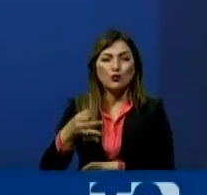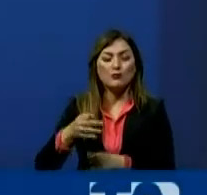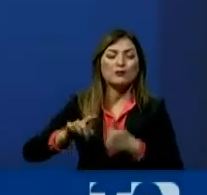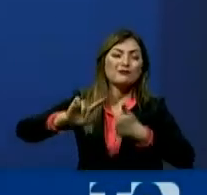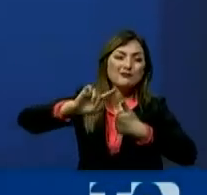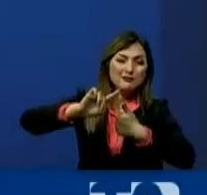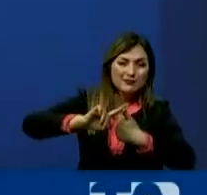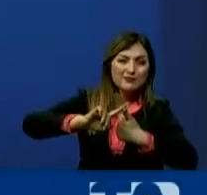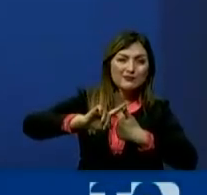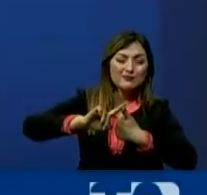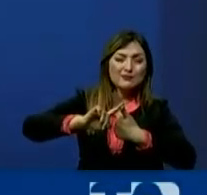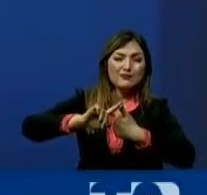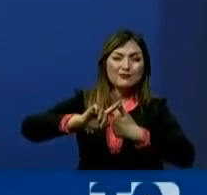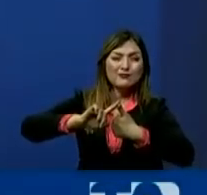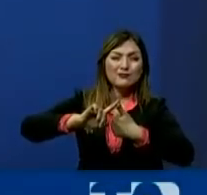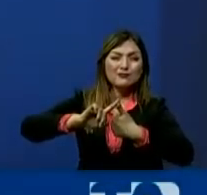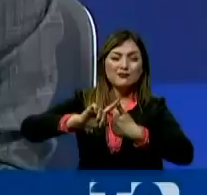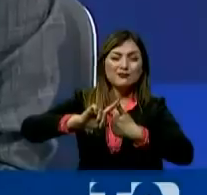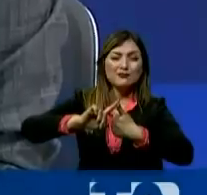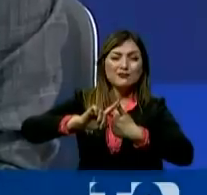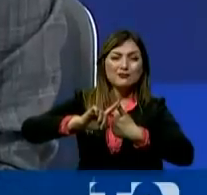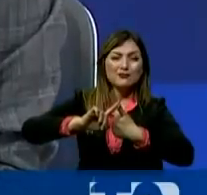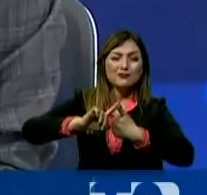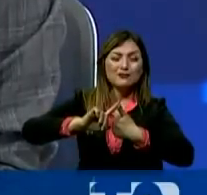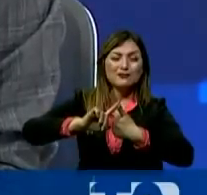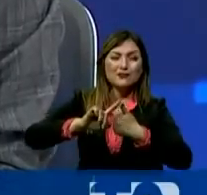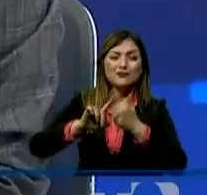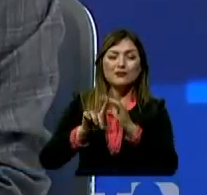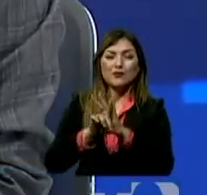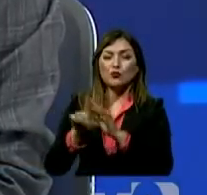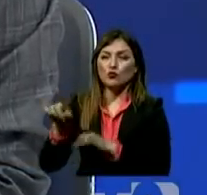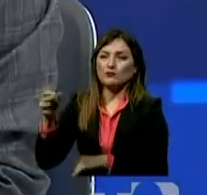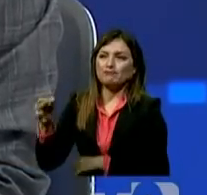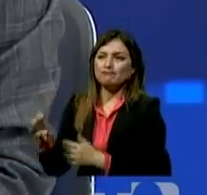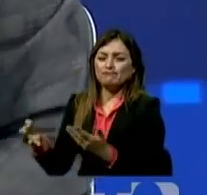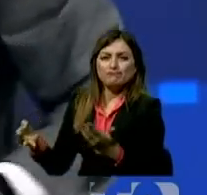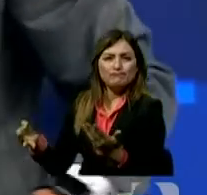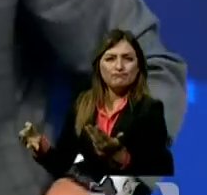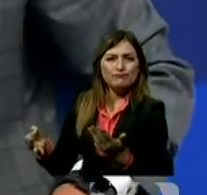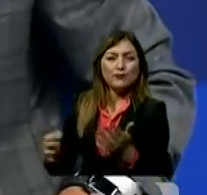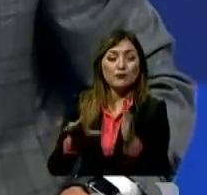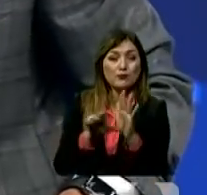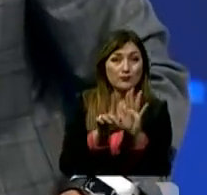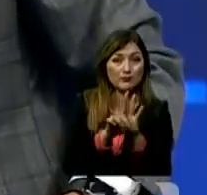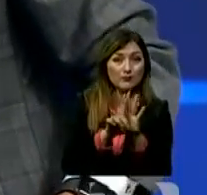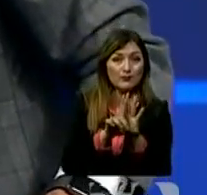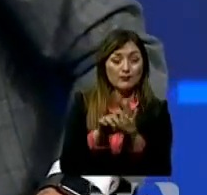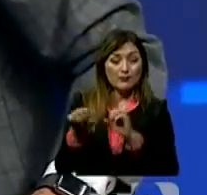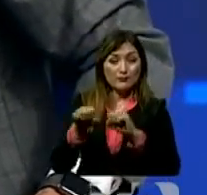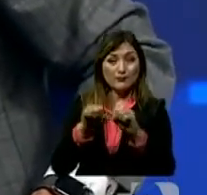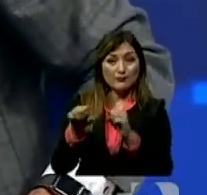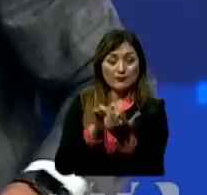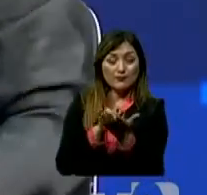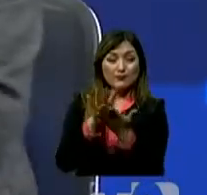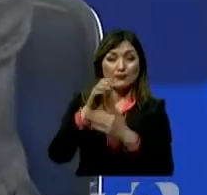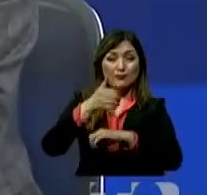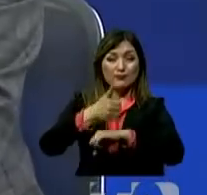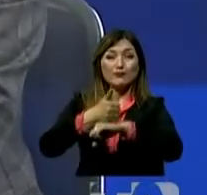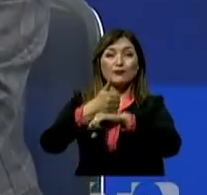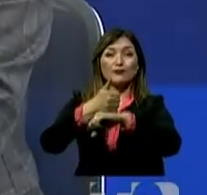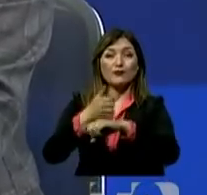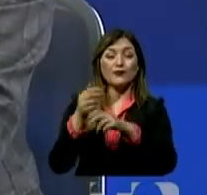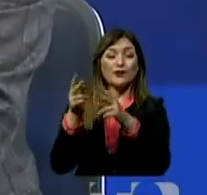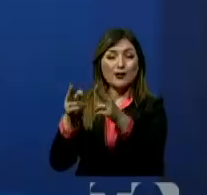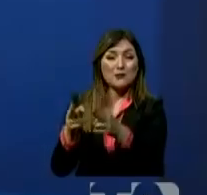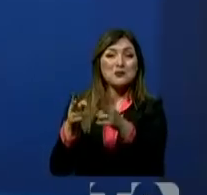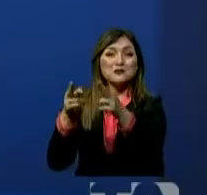Primero, le digo, la ley establece para... El trámite para destituir a una autoridad es